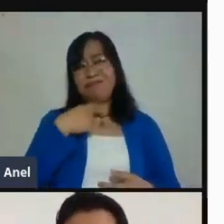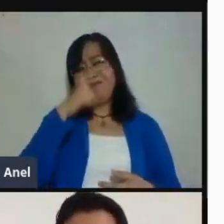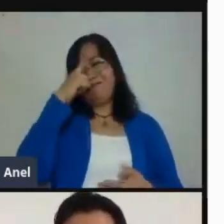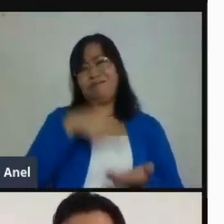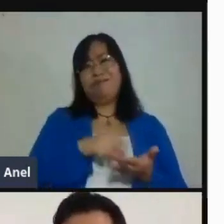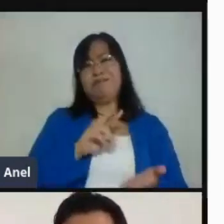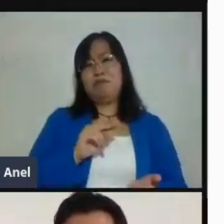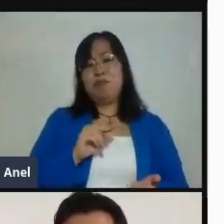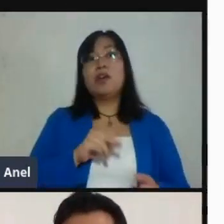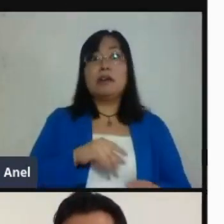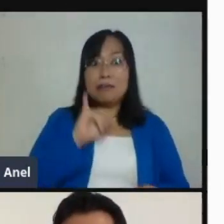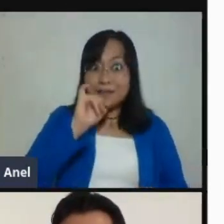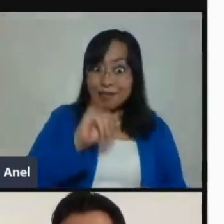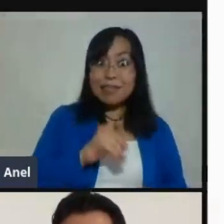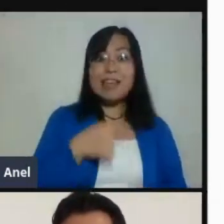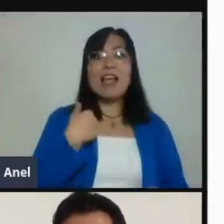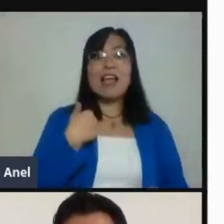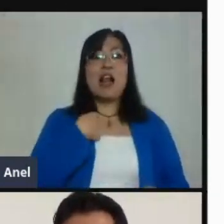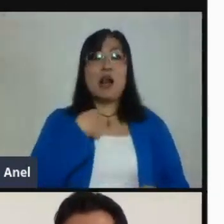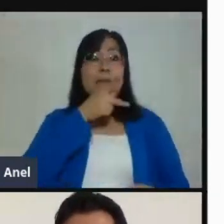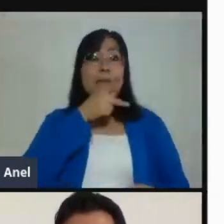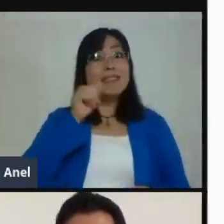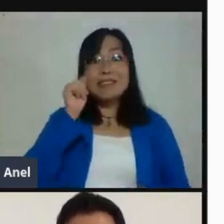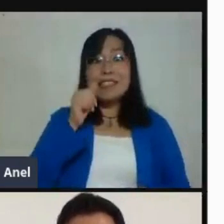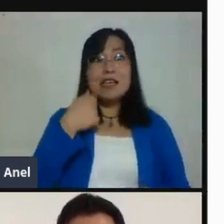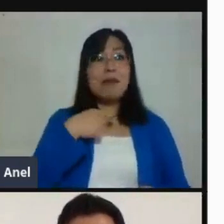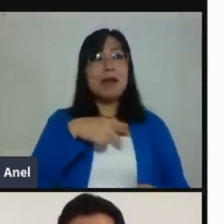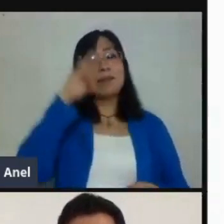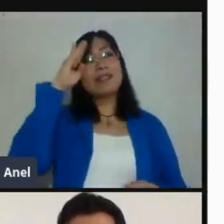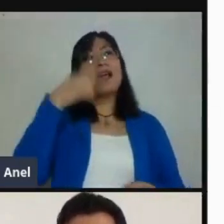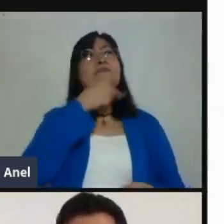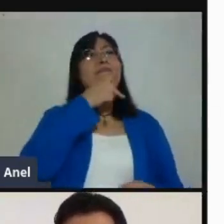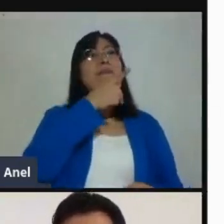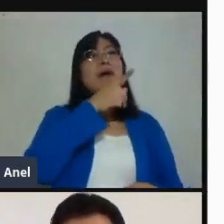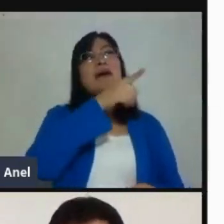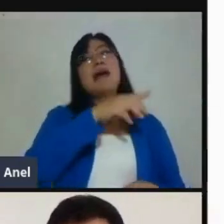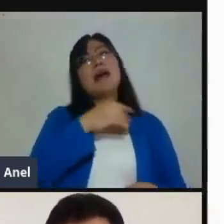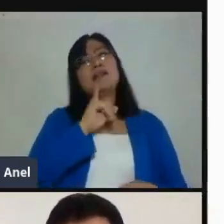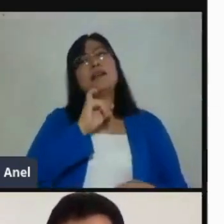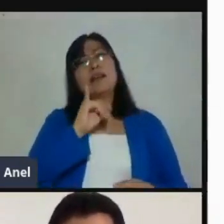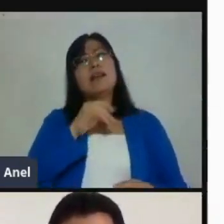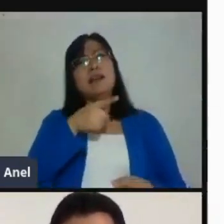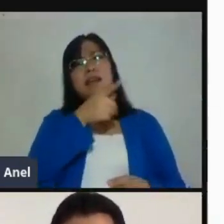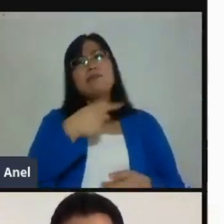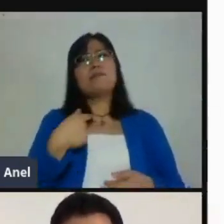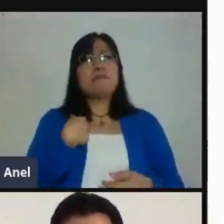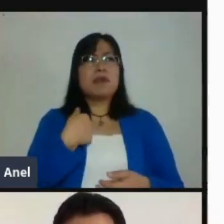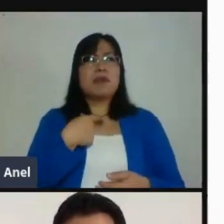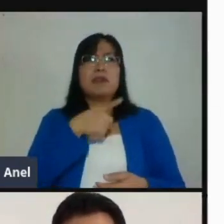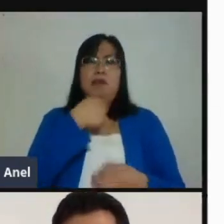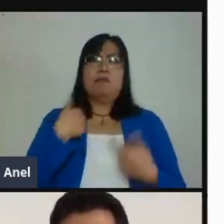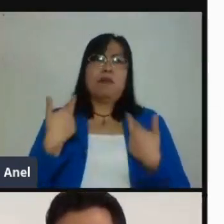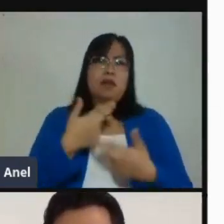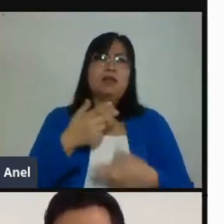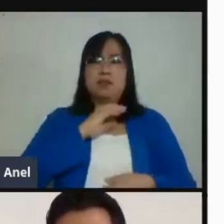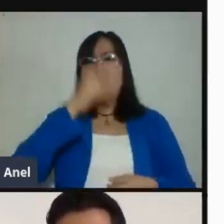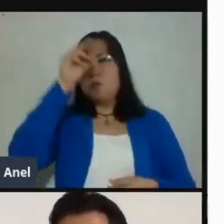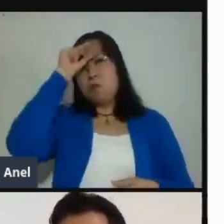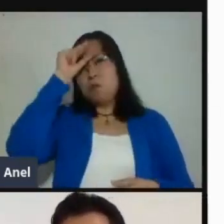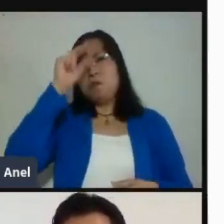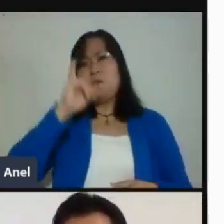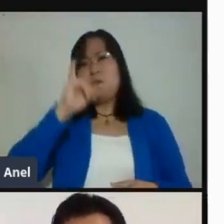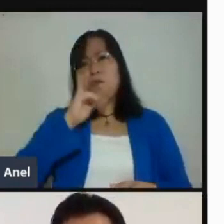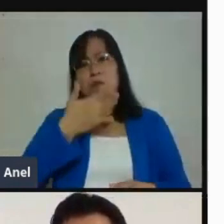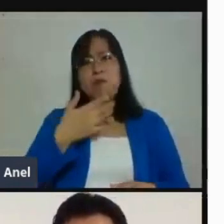Pero aún así, existe esta parte de cómo puedo ver lo que sucede en la escuela. Y me refiero a la escuela virtual en estos